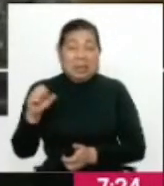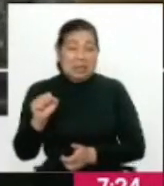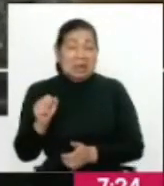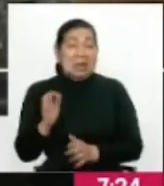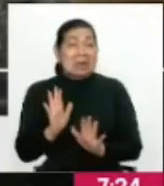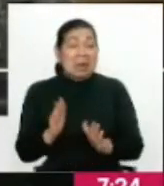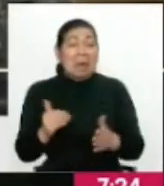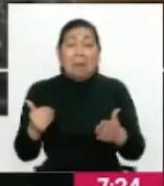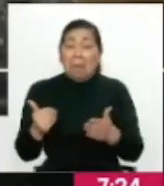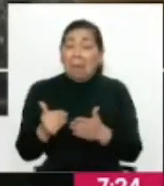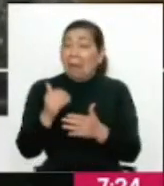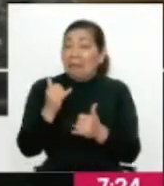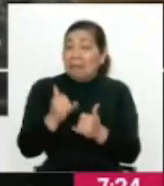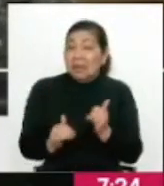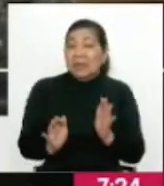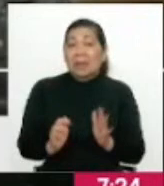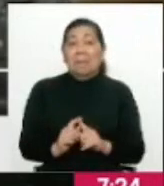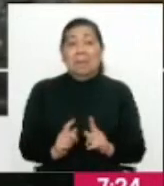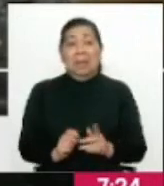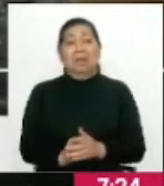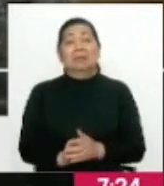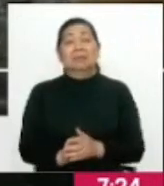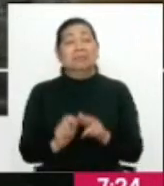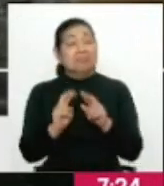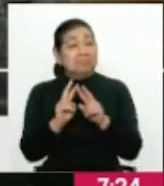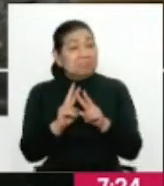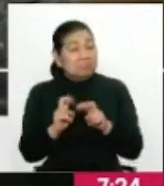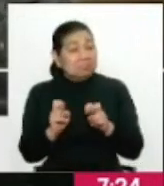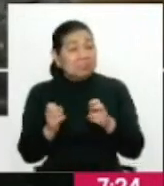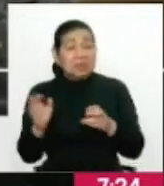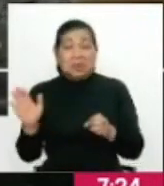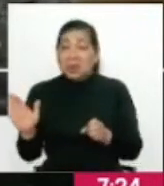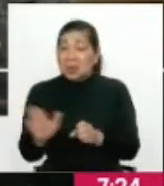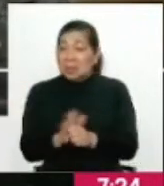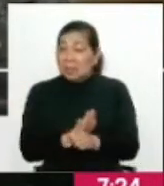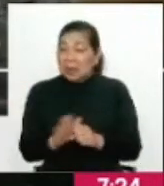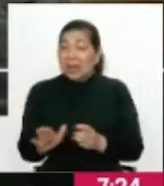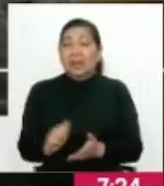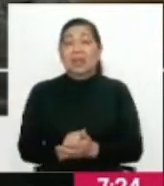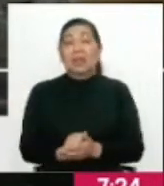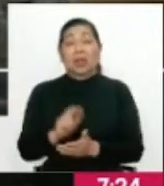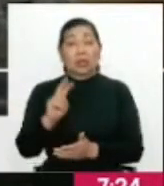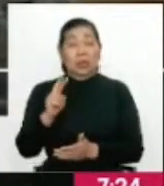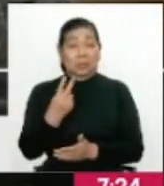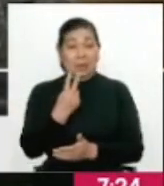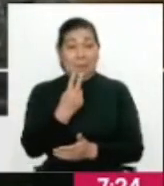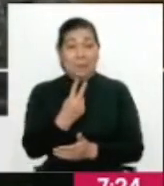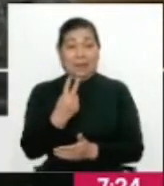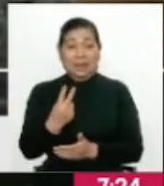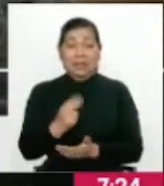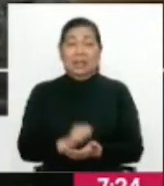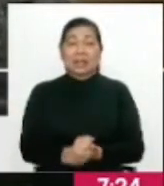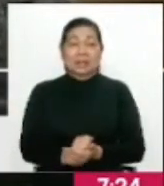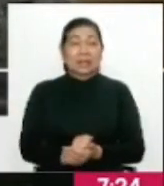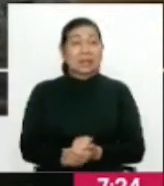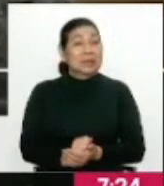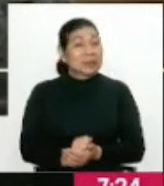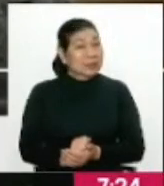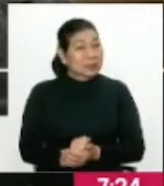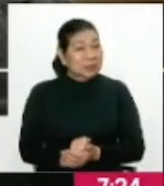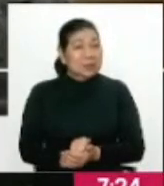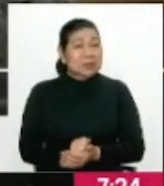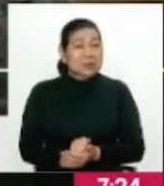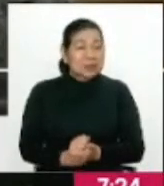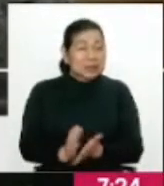dice que está pronta. A ver, haciendo un análisis completo, el 2022 ha sido una situación